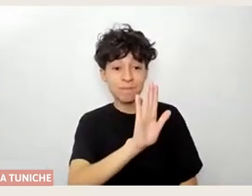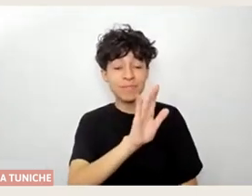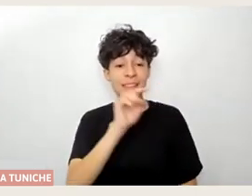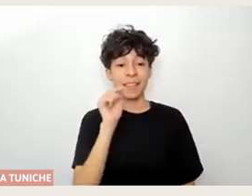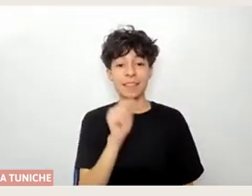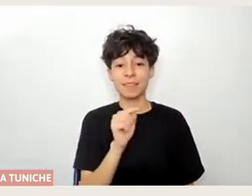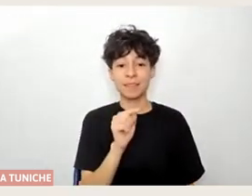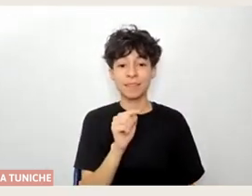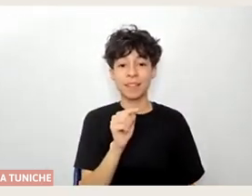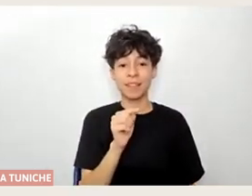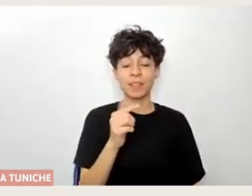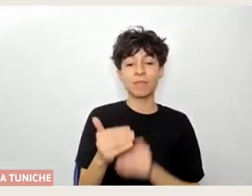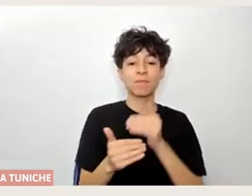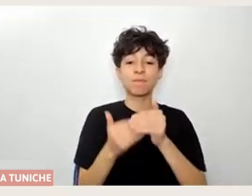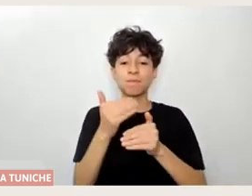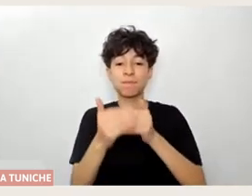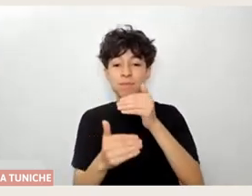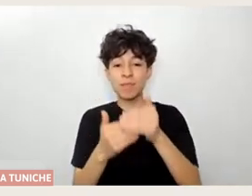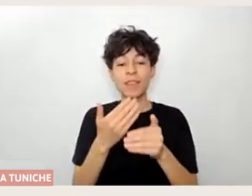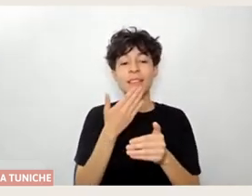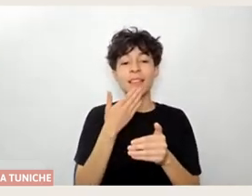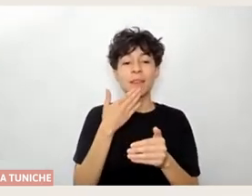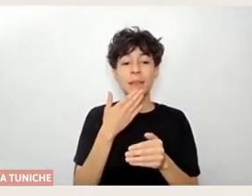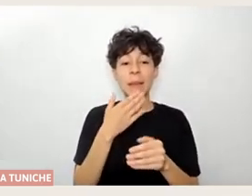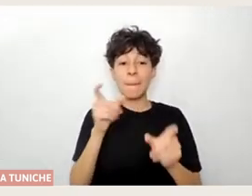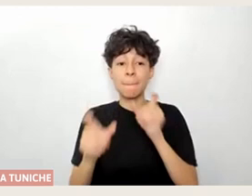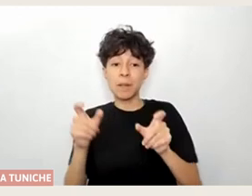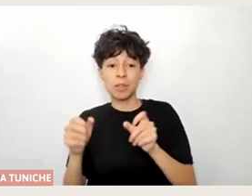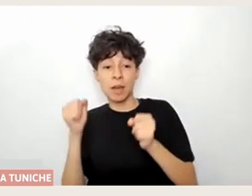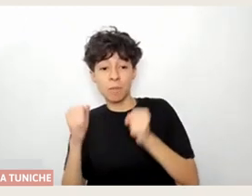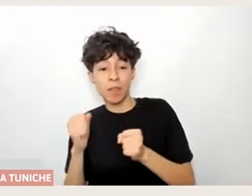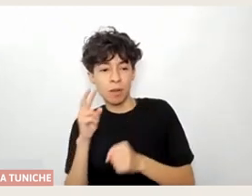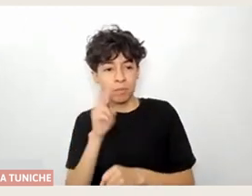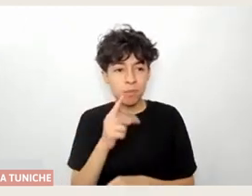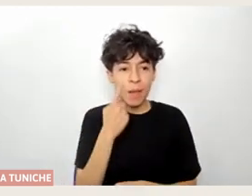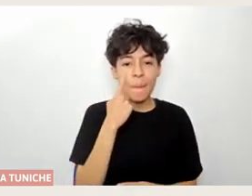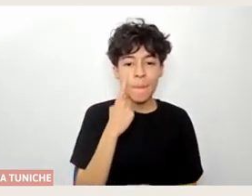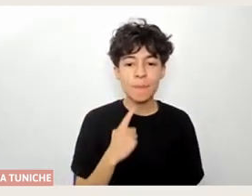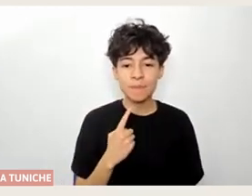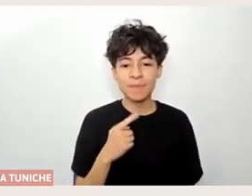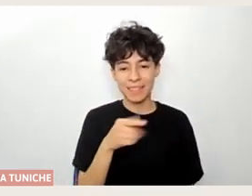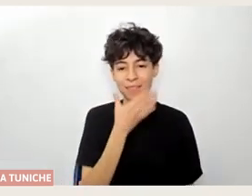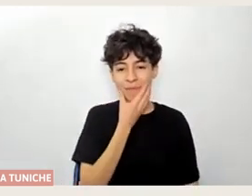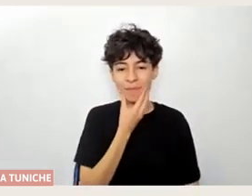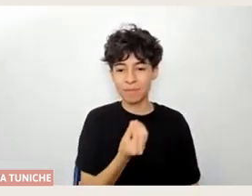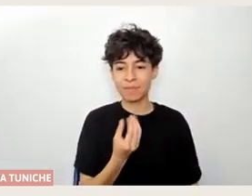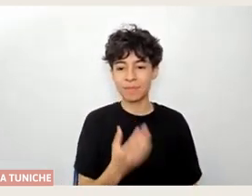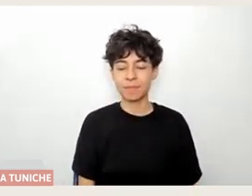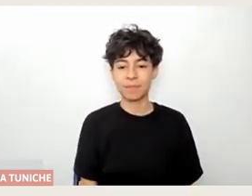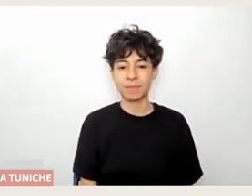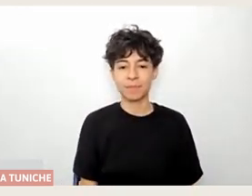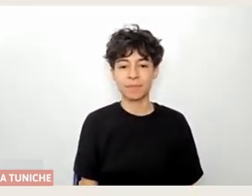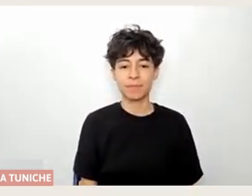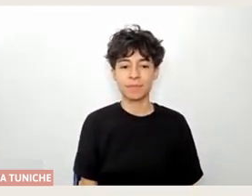vaya habitando y sea experimental también, que se pueda ahí utilizar, creo que eso igual es bonito también pensar en esa